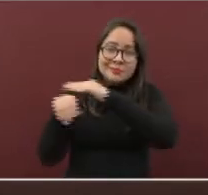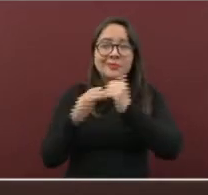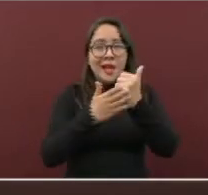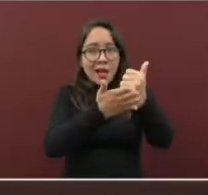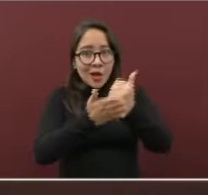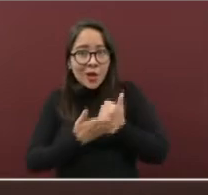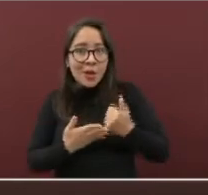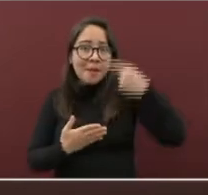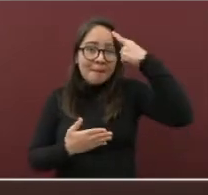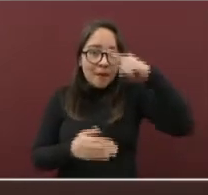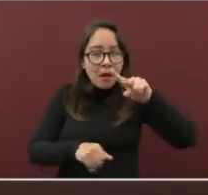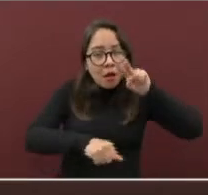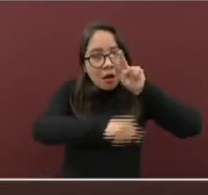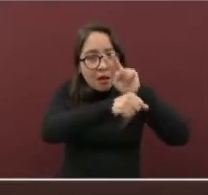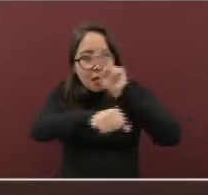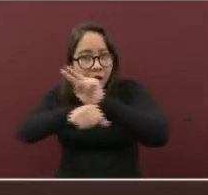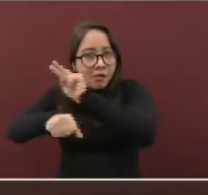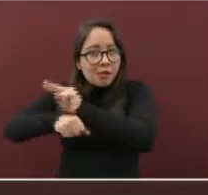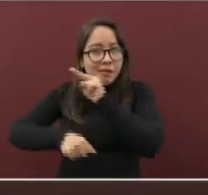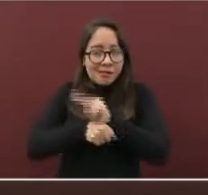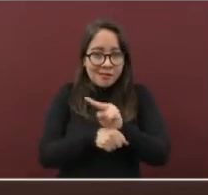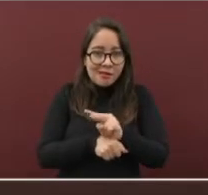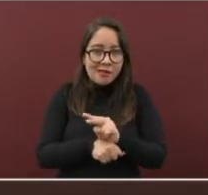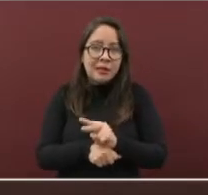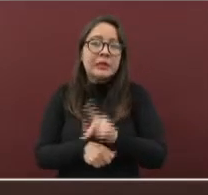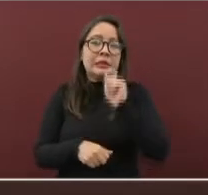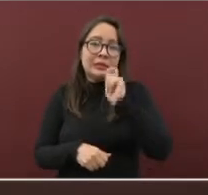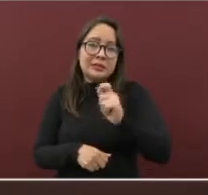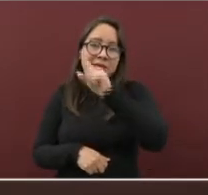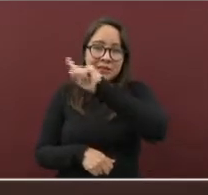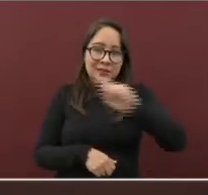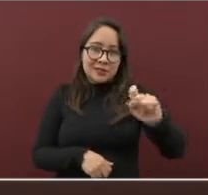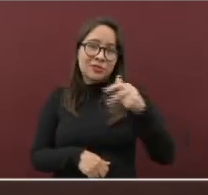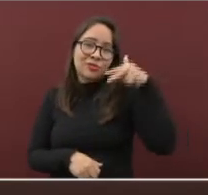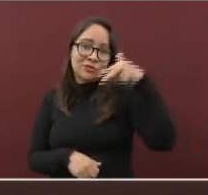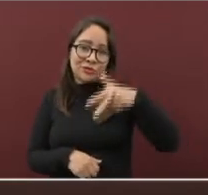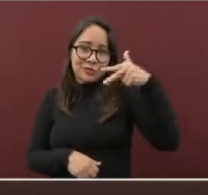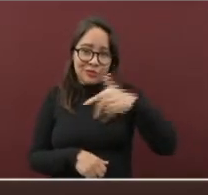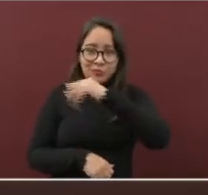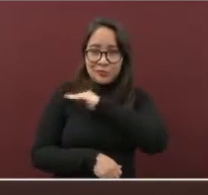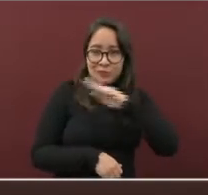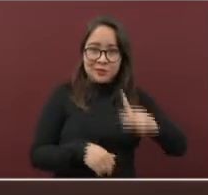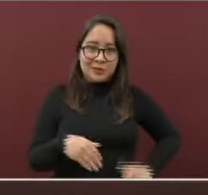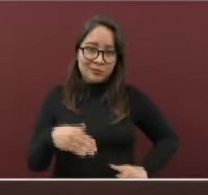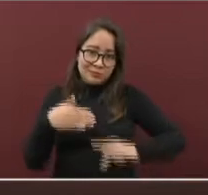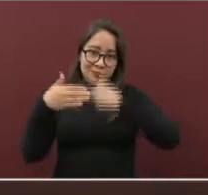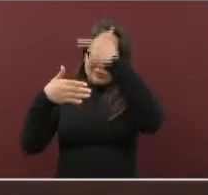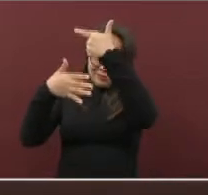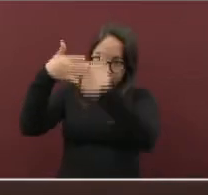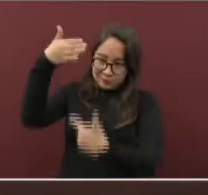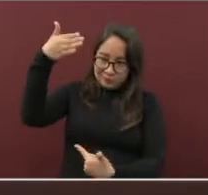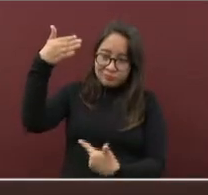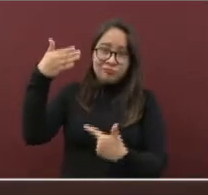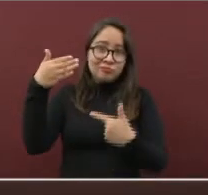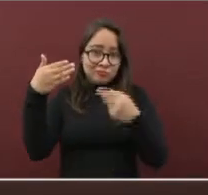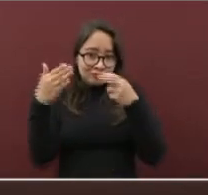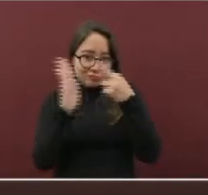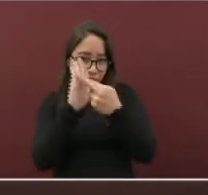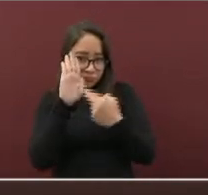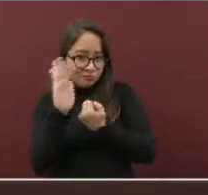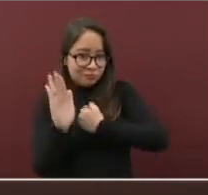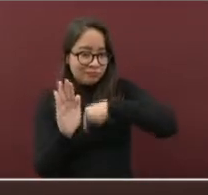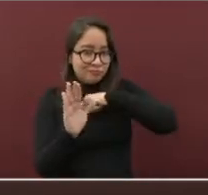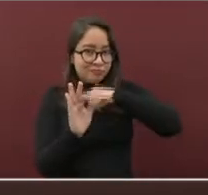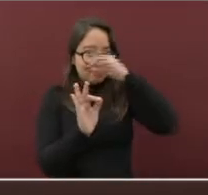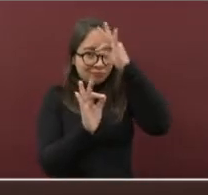tareas y vigilar que en estos 118 municipios se cumplen estas medidas, que alcanzan también,